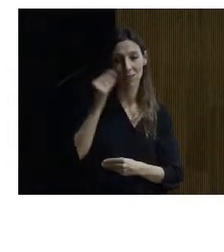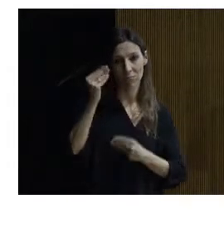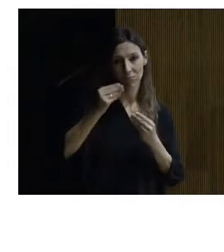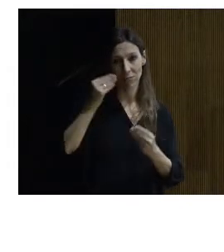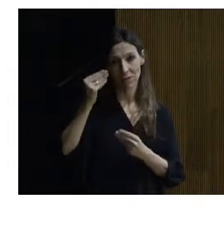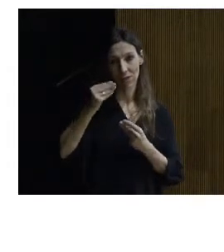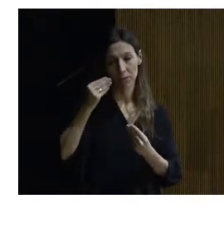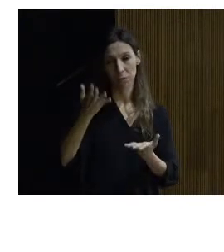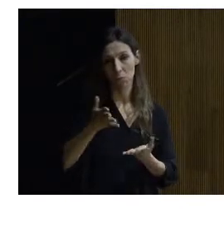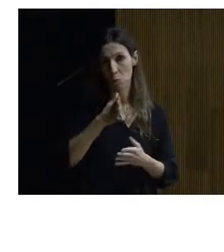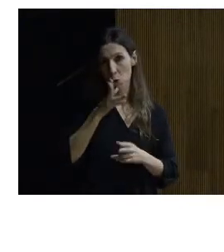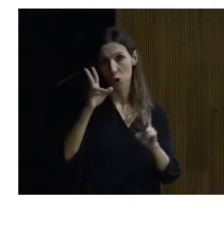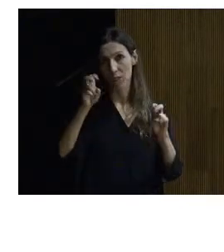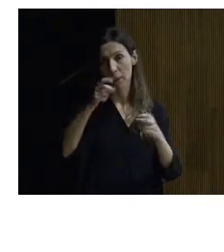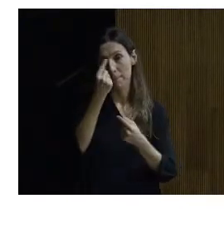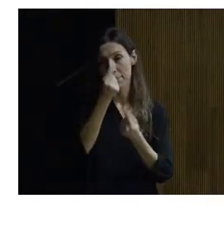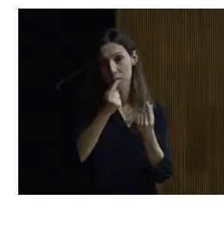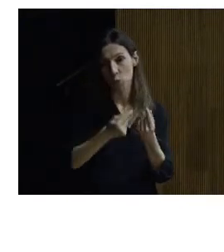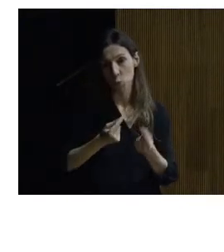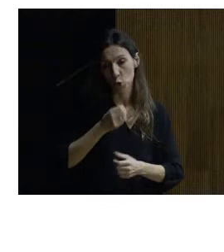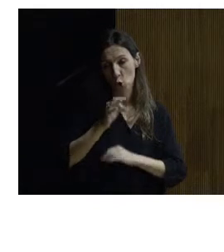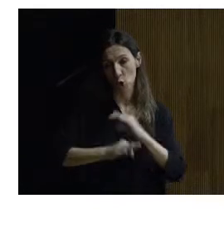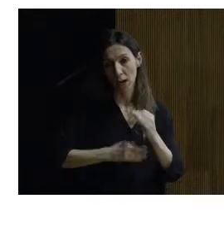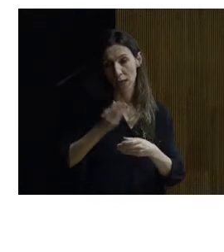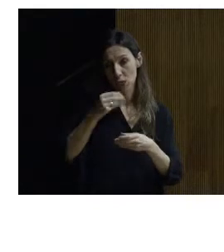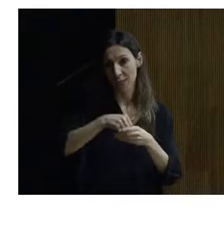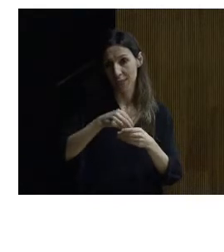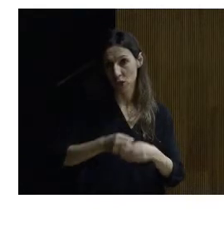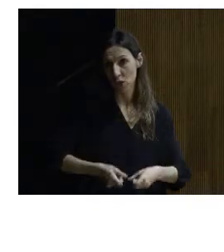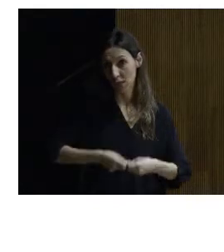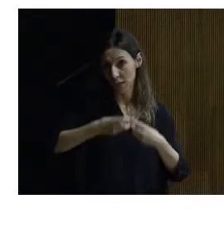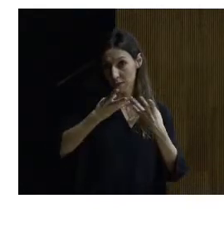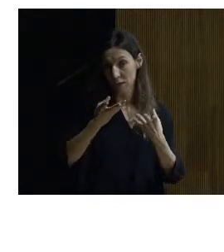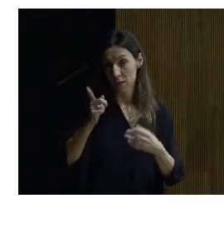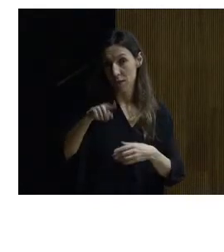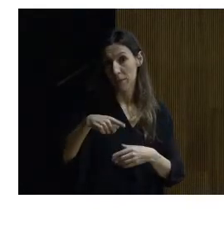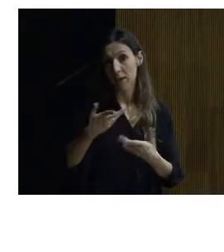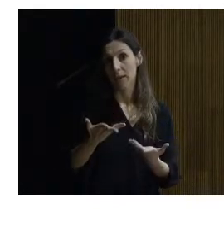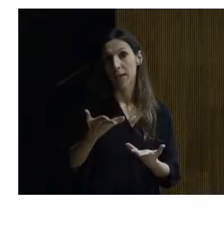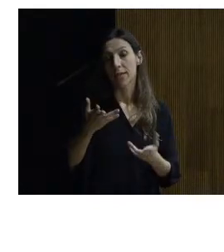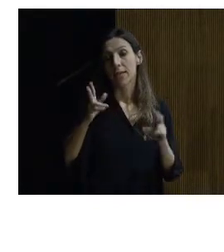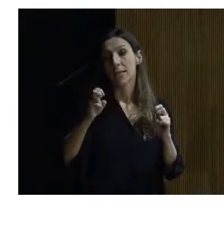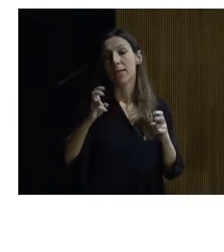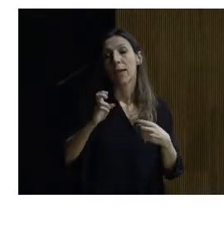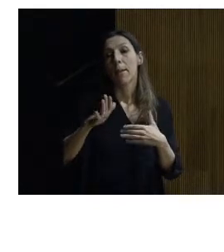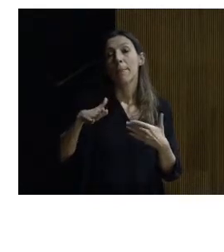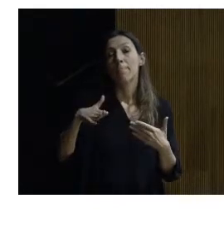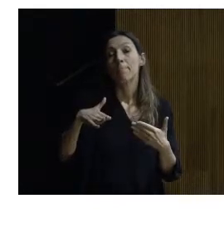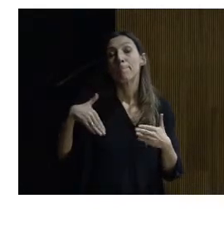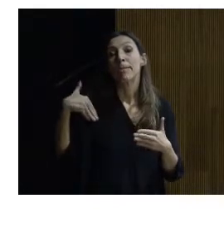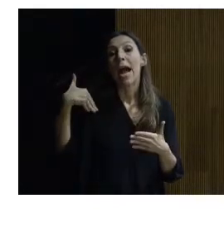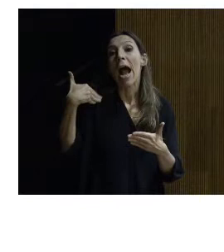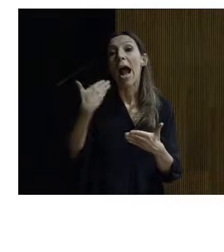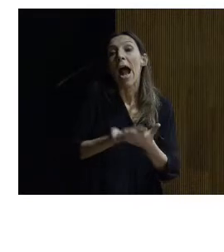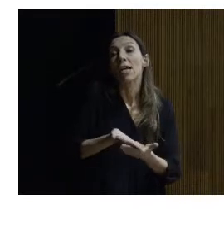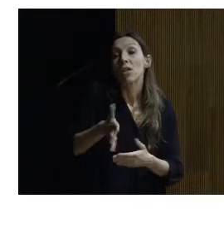pues por temas de presupuesto por temas de organización interior del edificio por temas de hasta dónde se debe o se puede llegar por bueno se